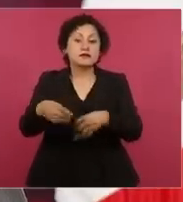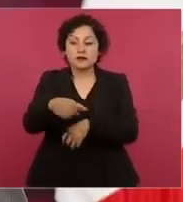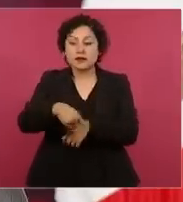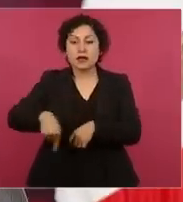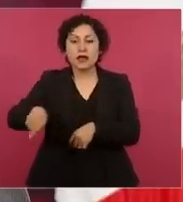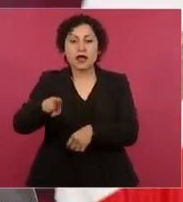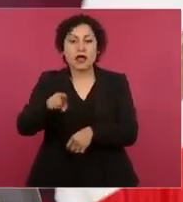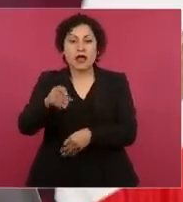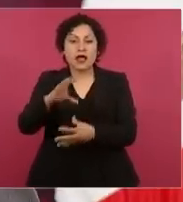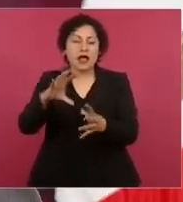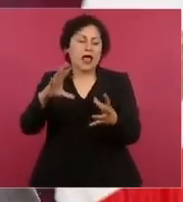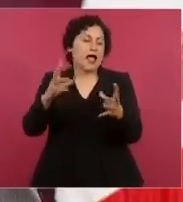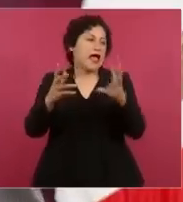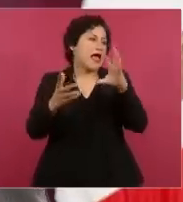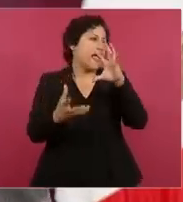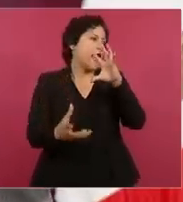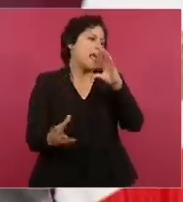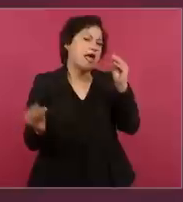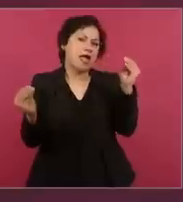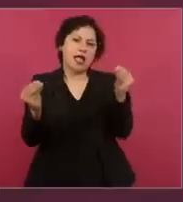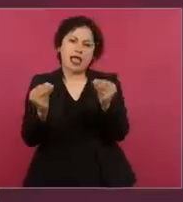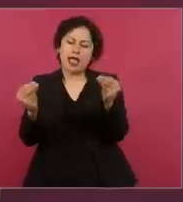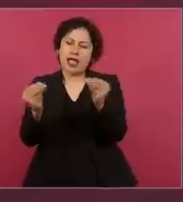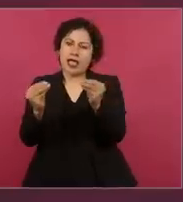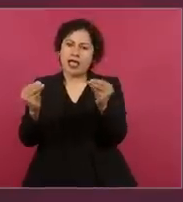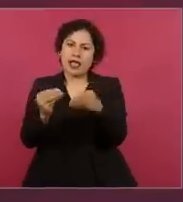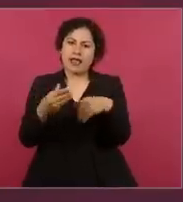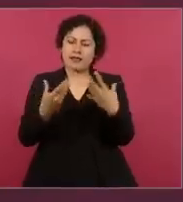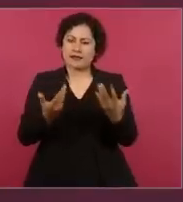¿De dónde surgió este fiscal?